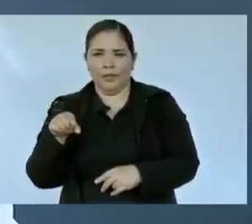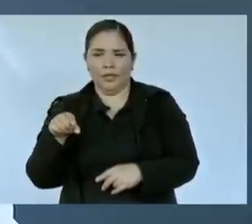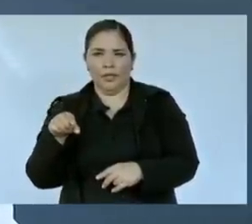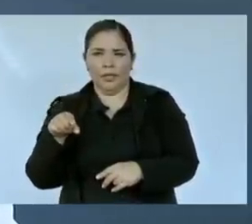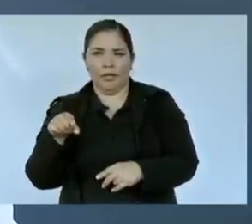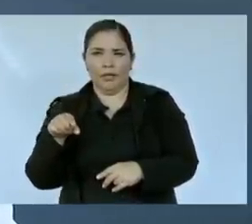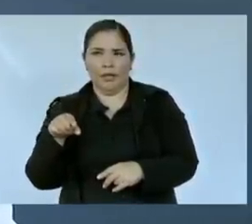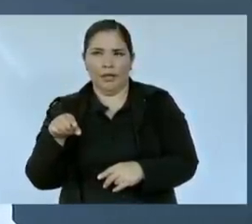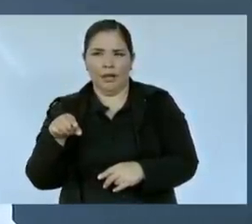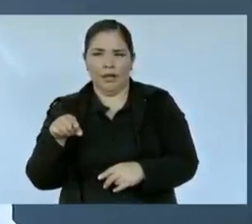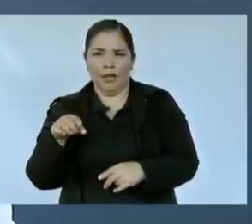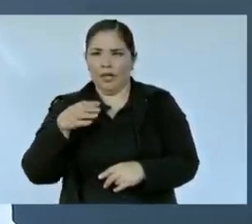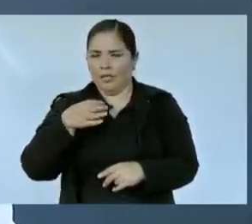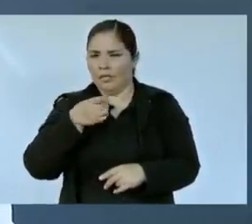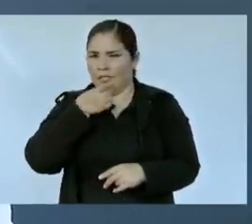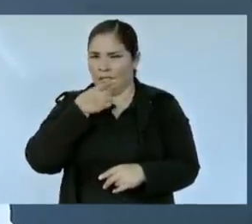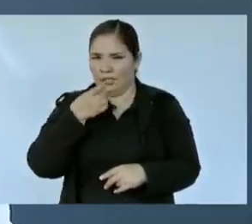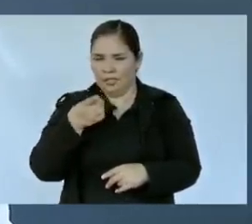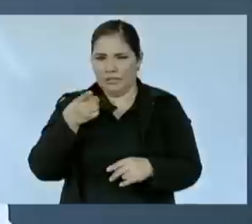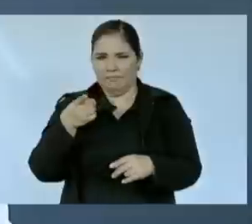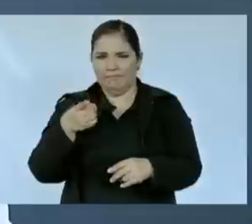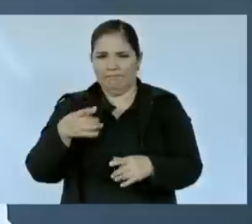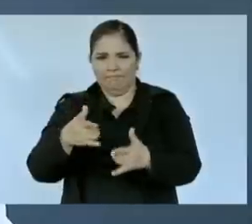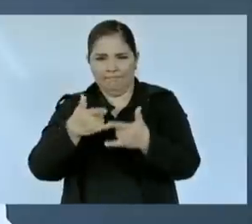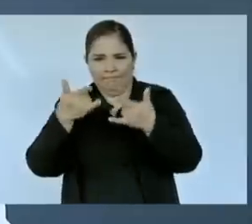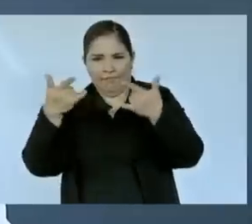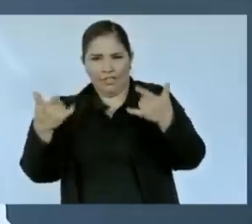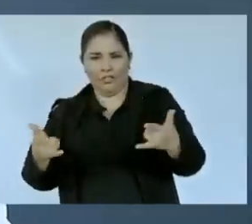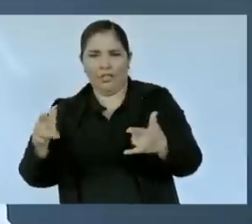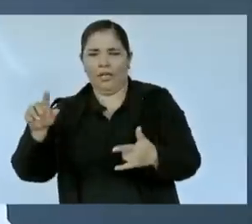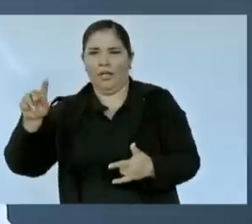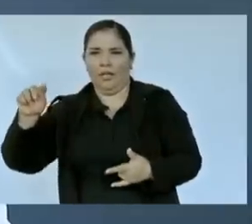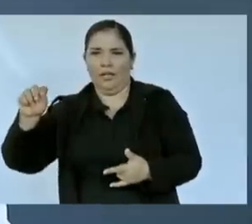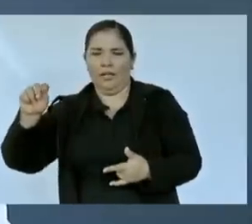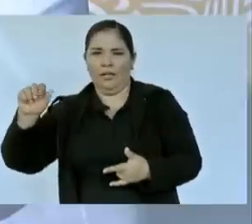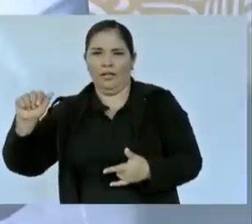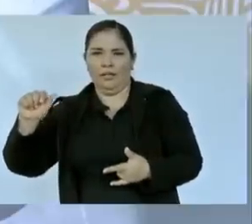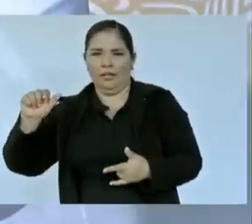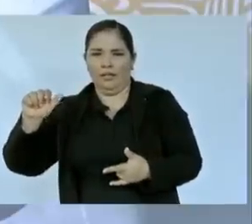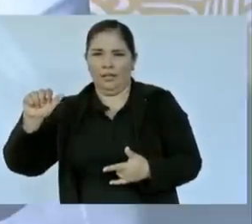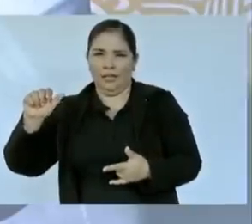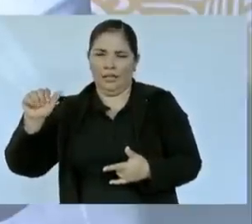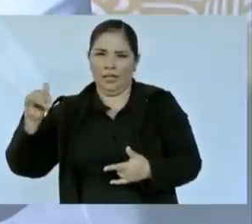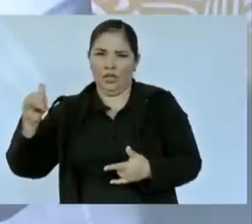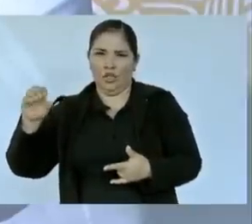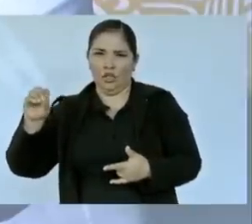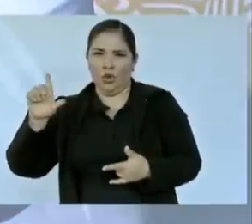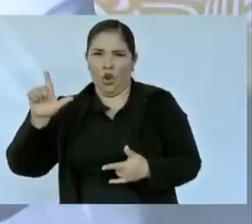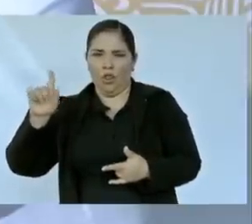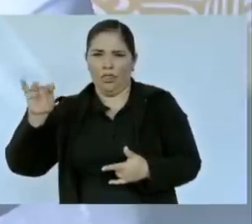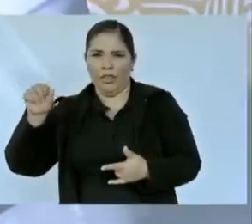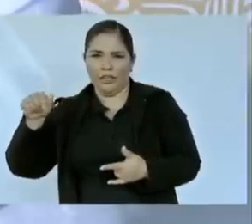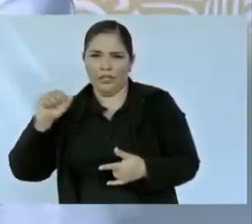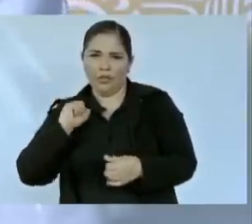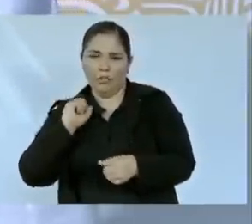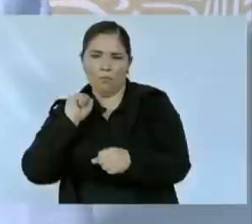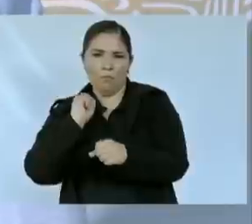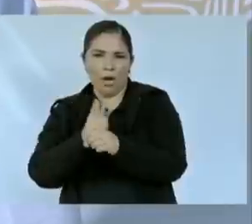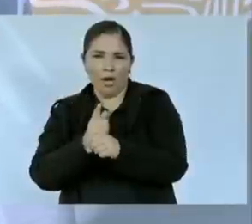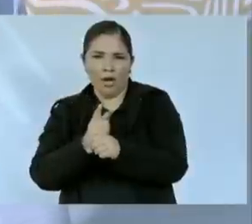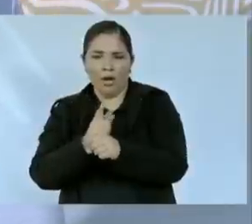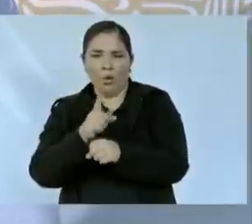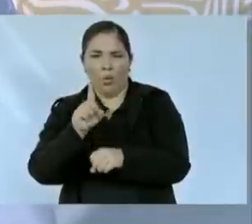la historia de Tayoltita. Un día me encontré en el aeropuerto